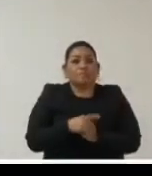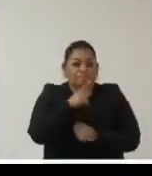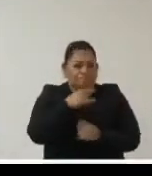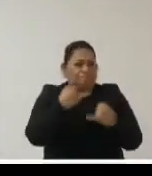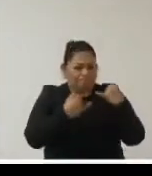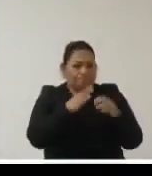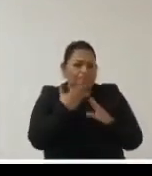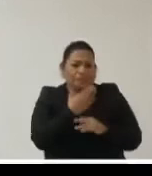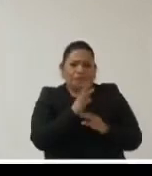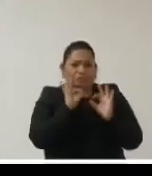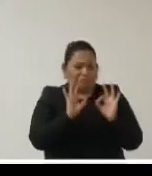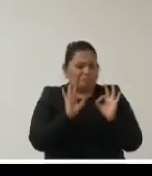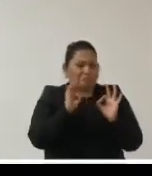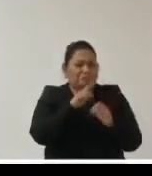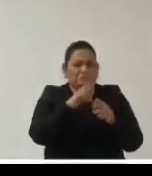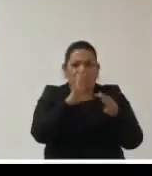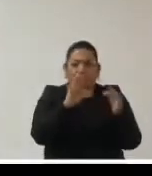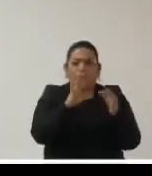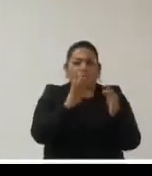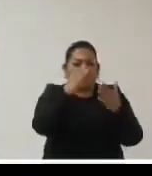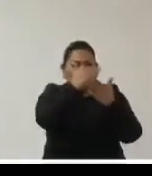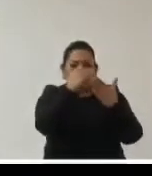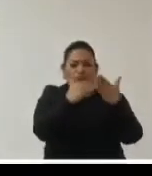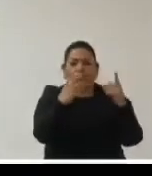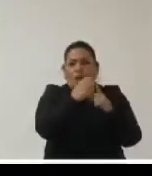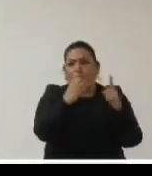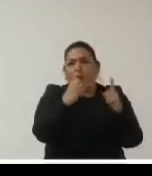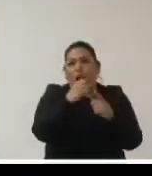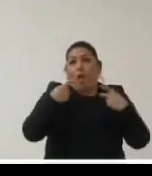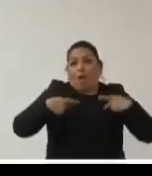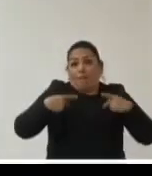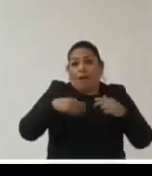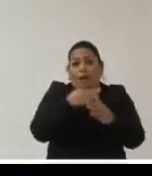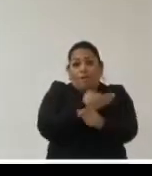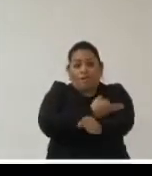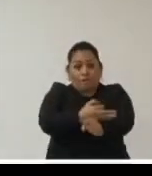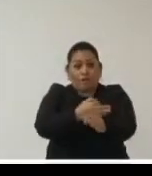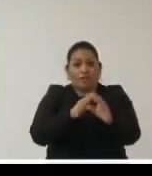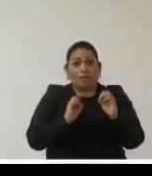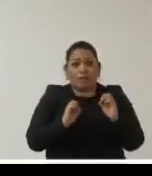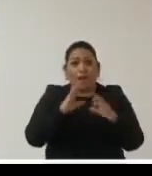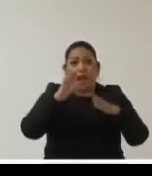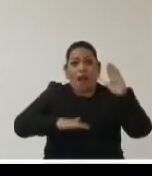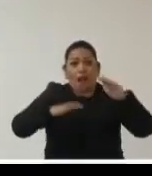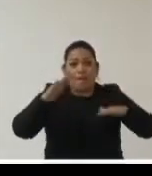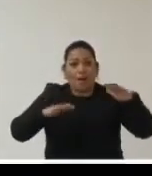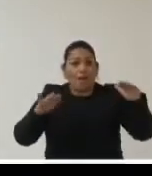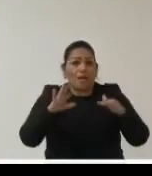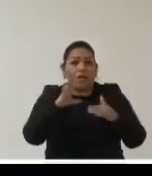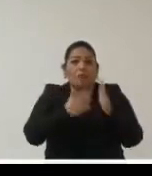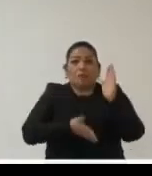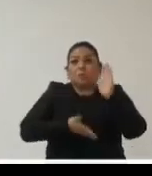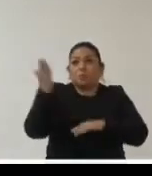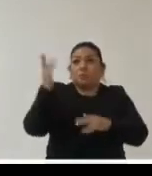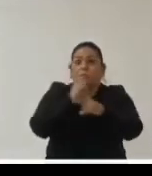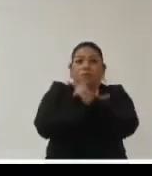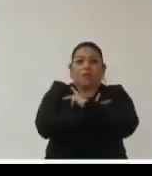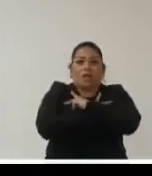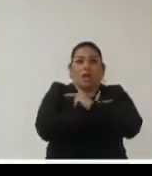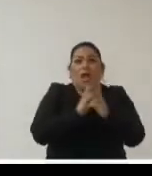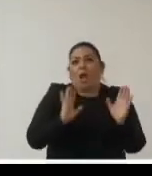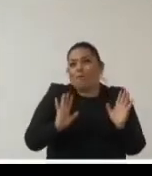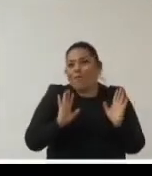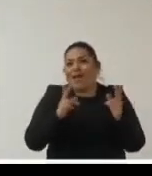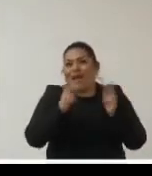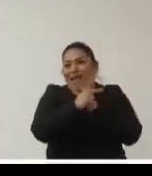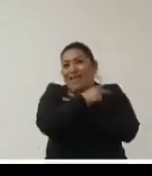claro que se justifica en la economía personal familiar hay veces que nos vamos a ir de vacaciones pero a la